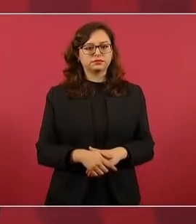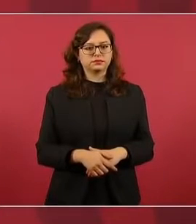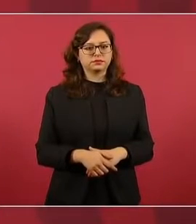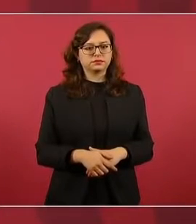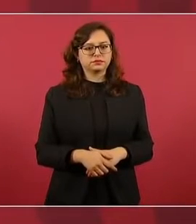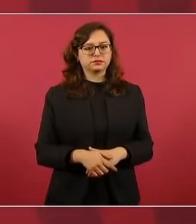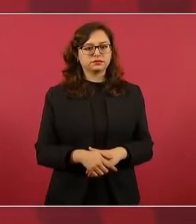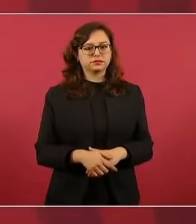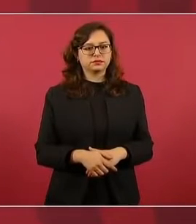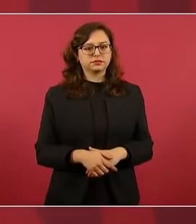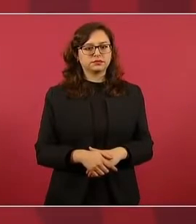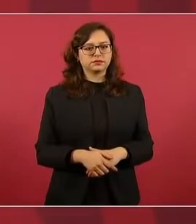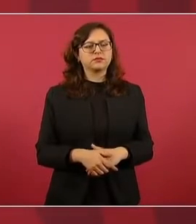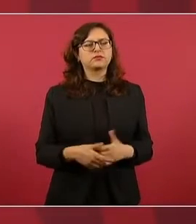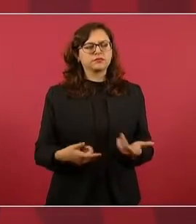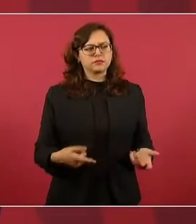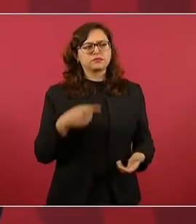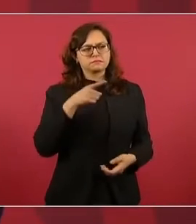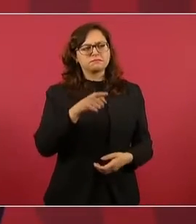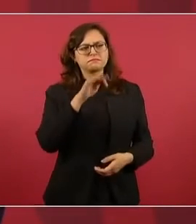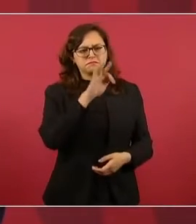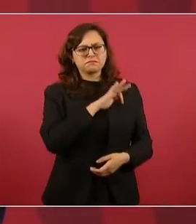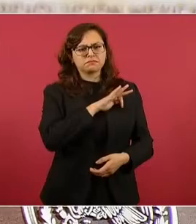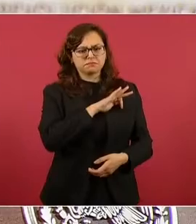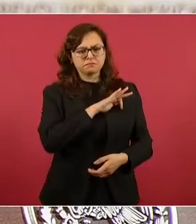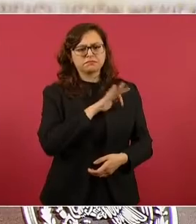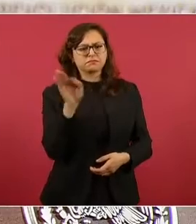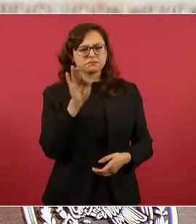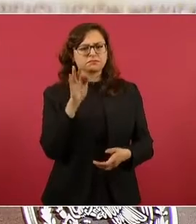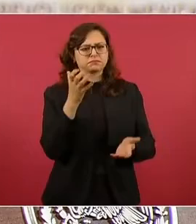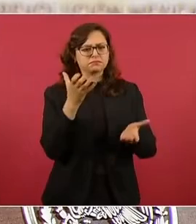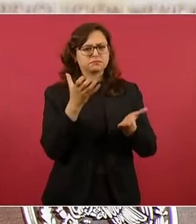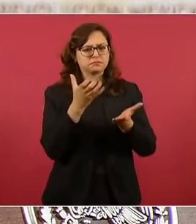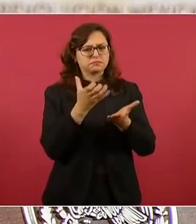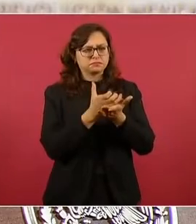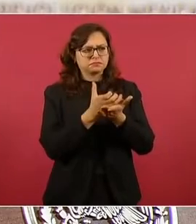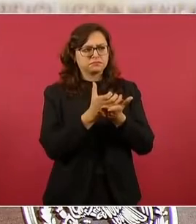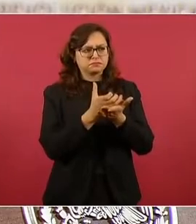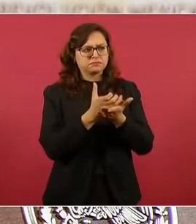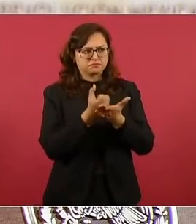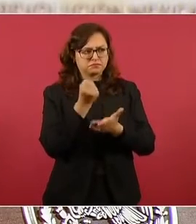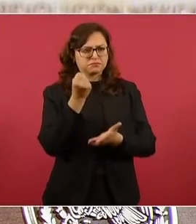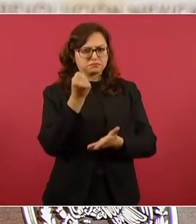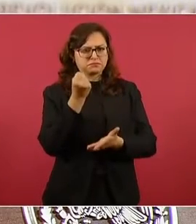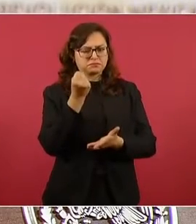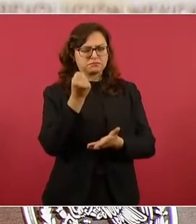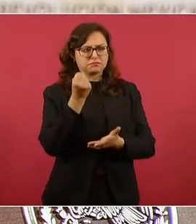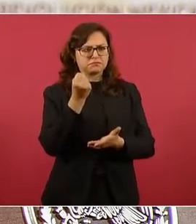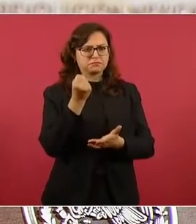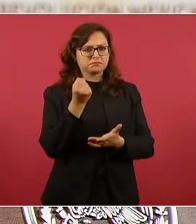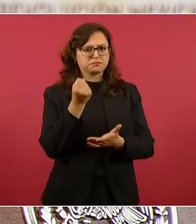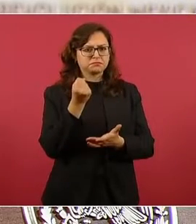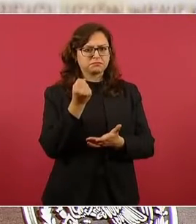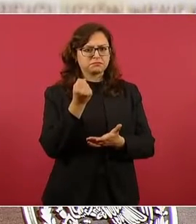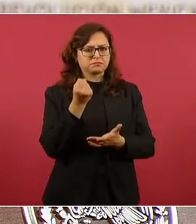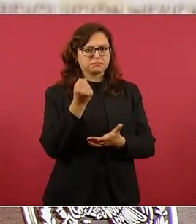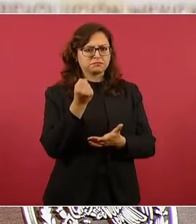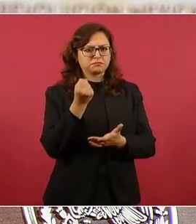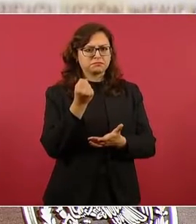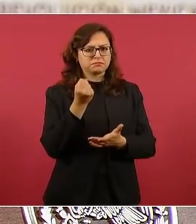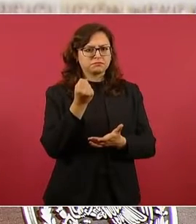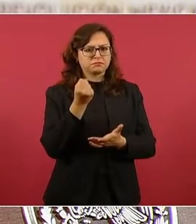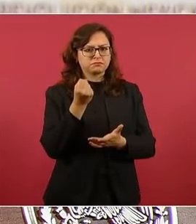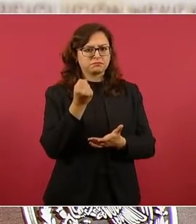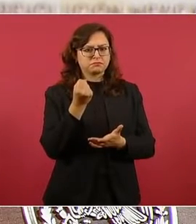los medios de comunicación de México, pero no va a ganar en contra de los